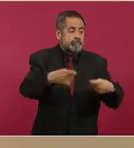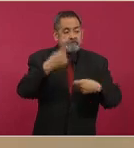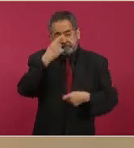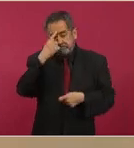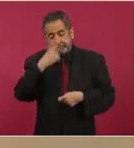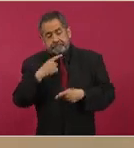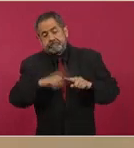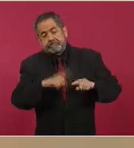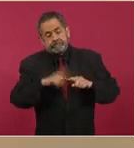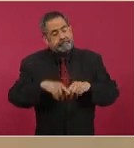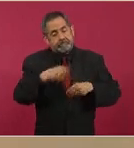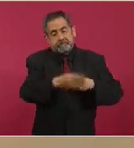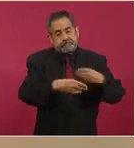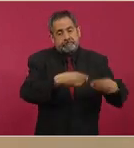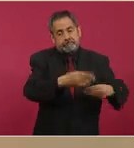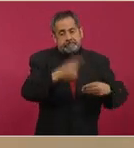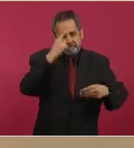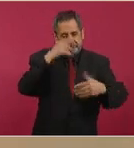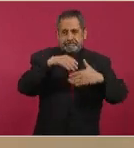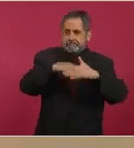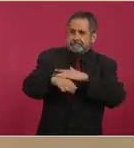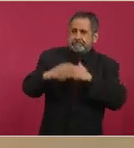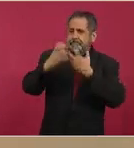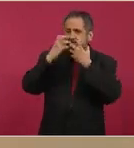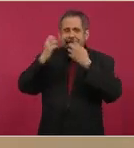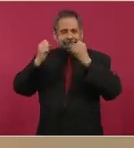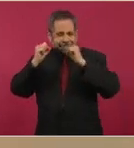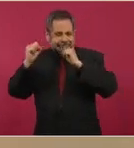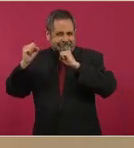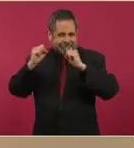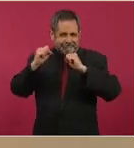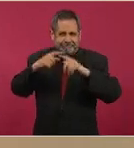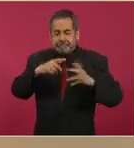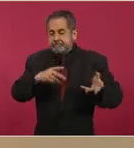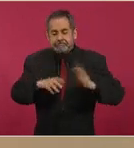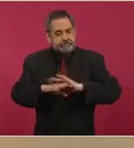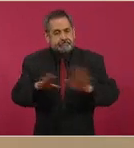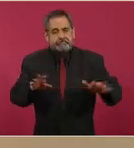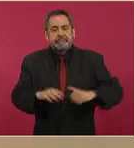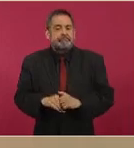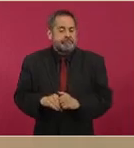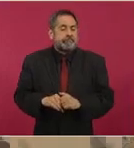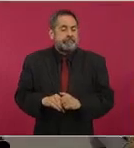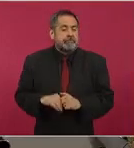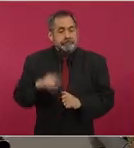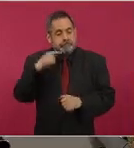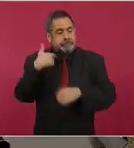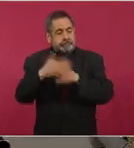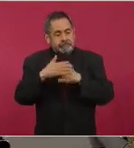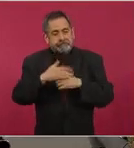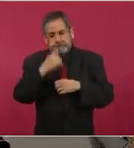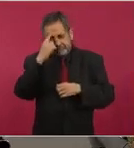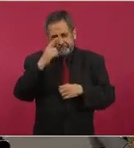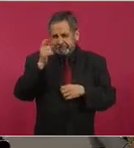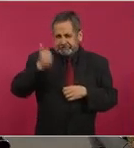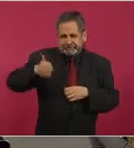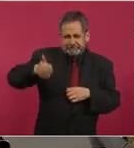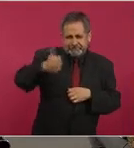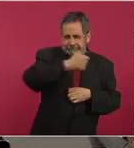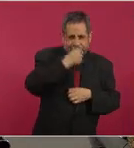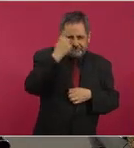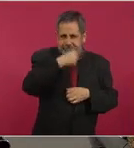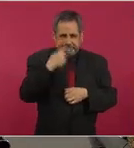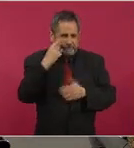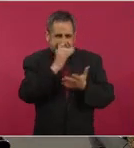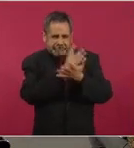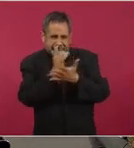paulatinamente irán un proceso de identificación de aficionados en todos los eventos de fútbol del